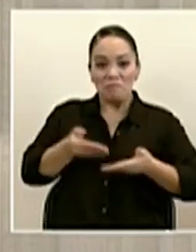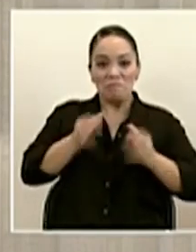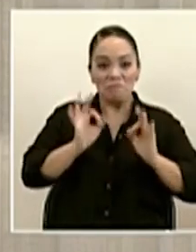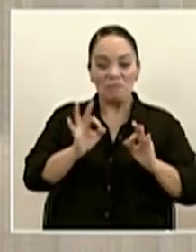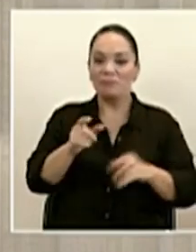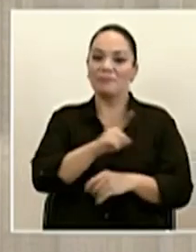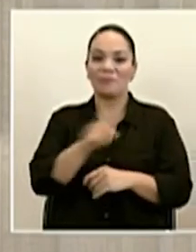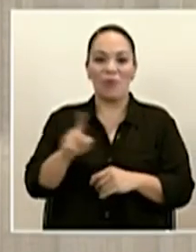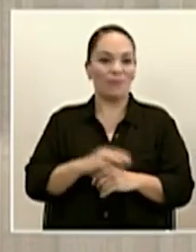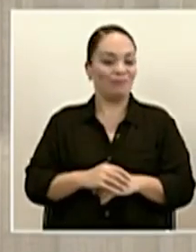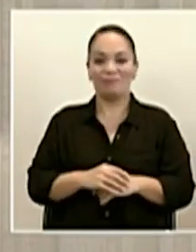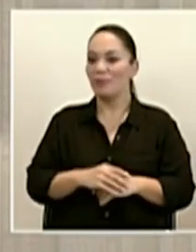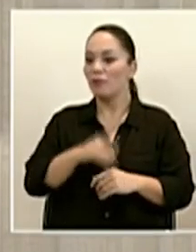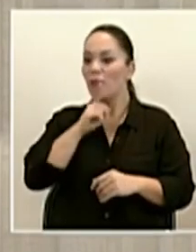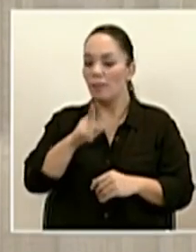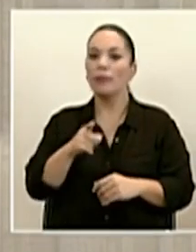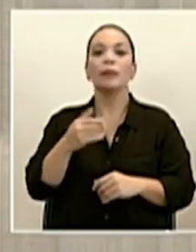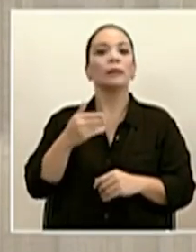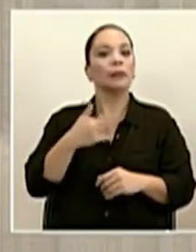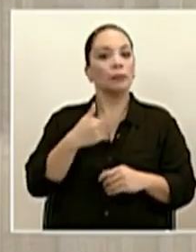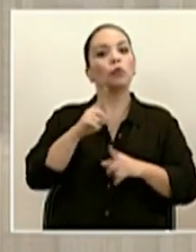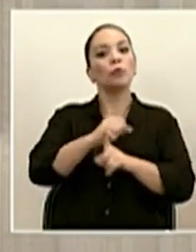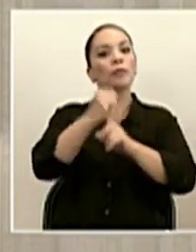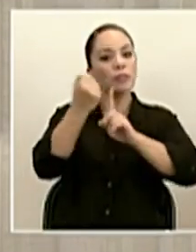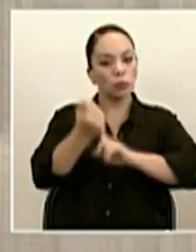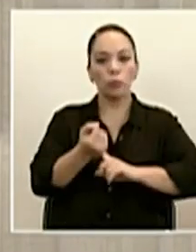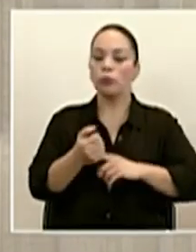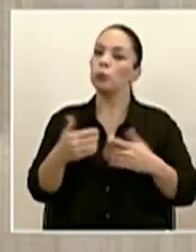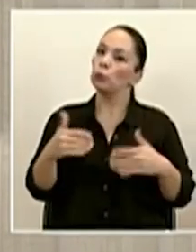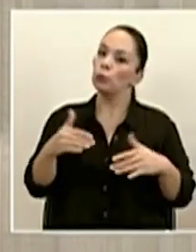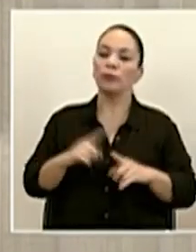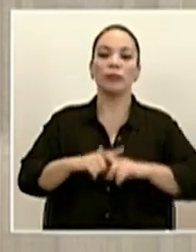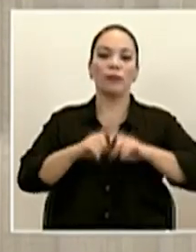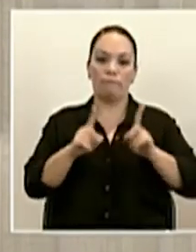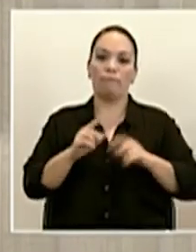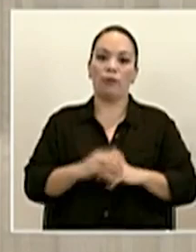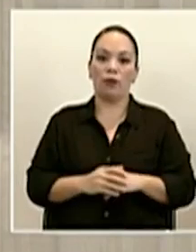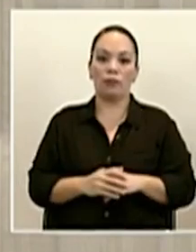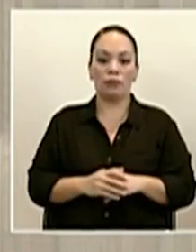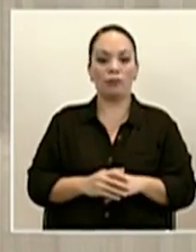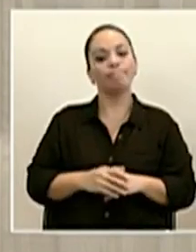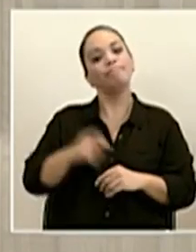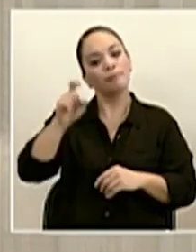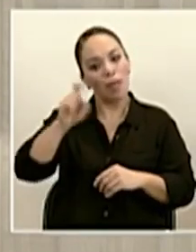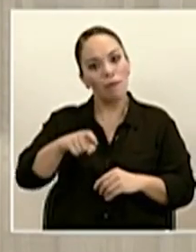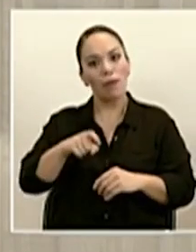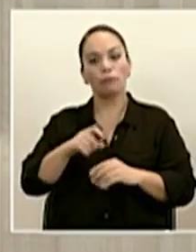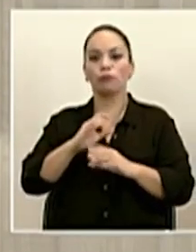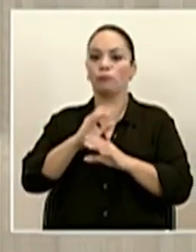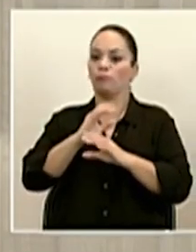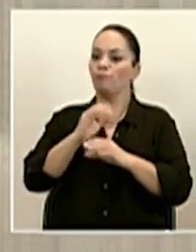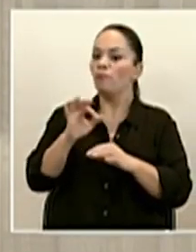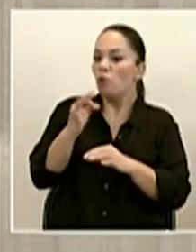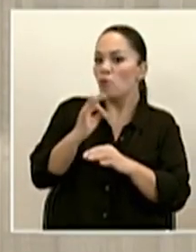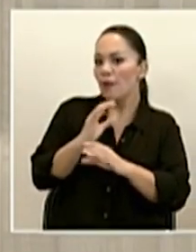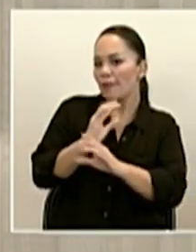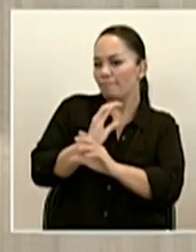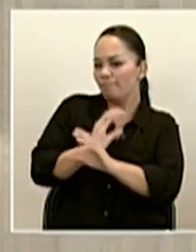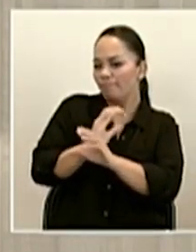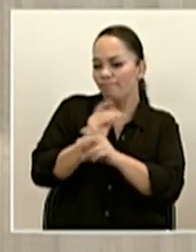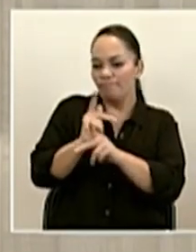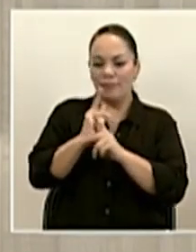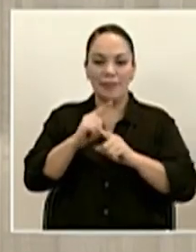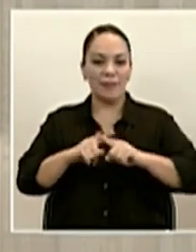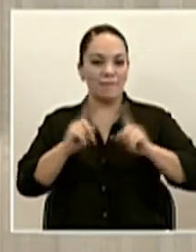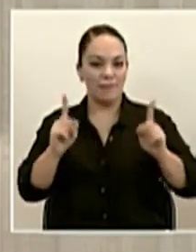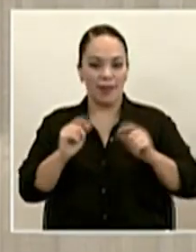operando con la realidad que tenemos. Esa realidad requiere de medidas extraordinarias. En tiempos normales nosotros